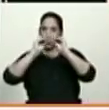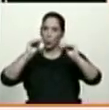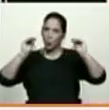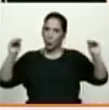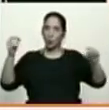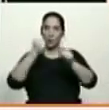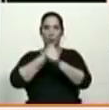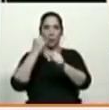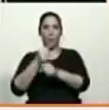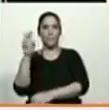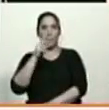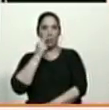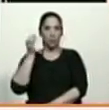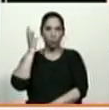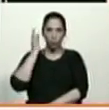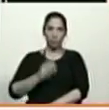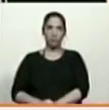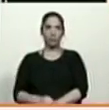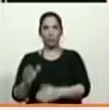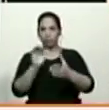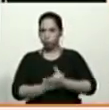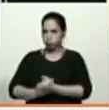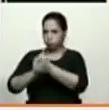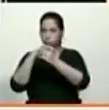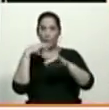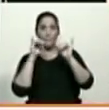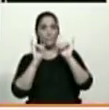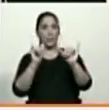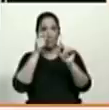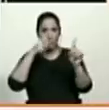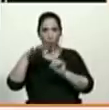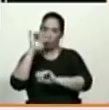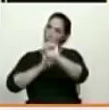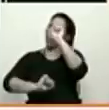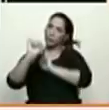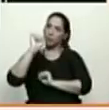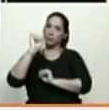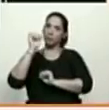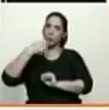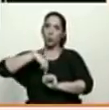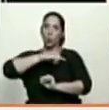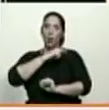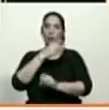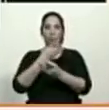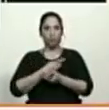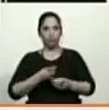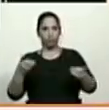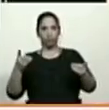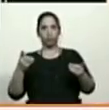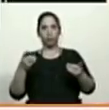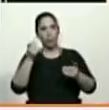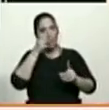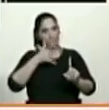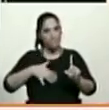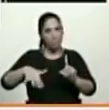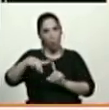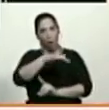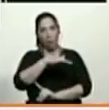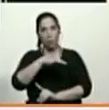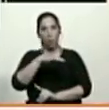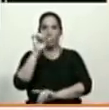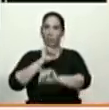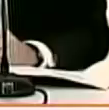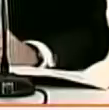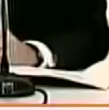todos los venezolanos y las venezolanas, unidos como un solo pueblo, para defender nuestra dignidad como pueblo, para defender